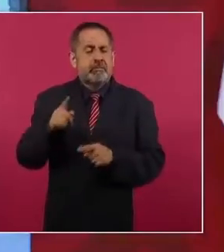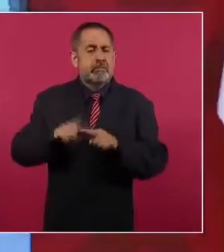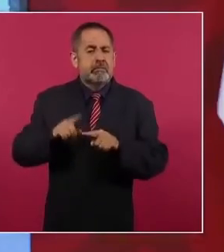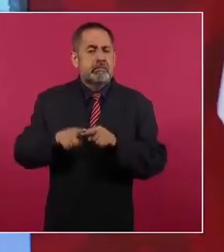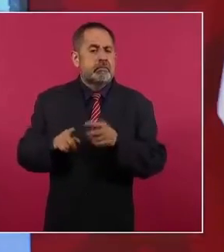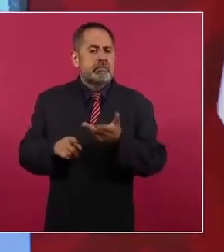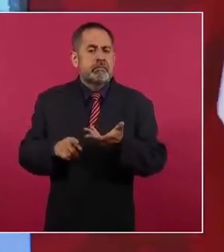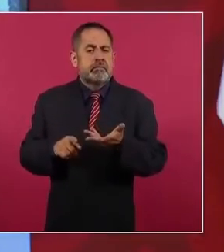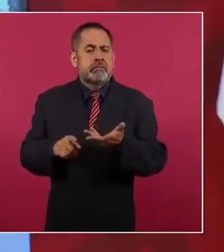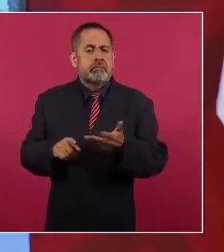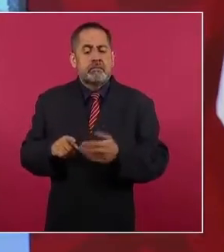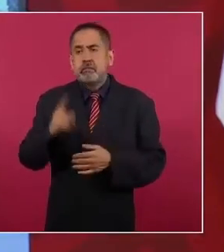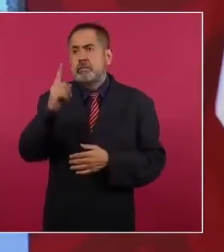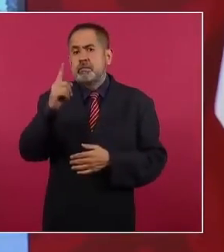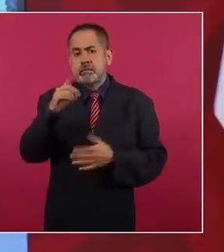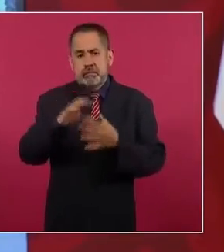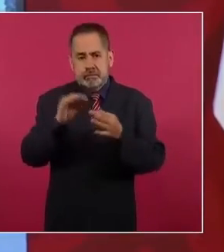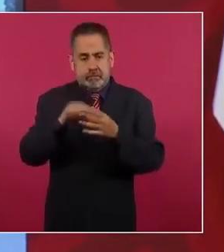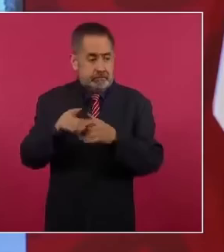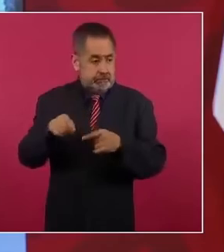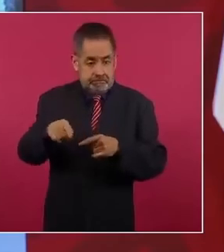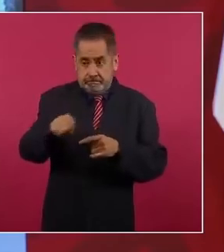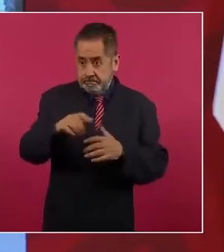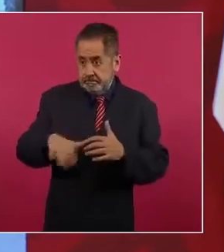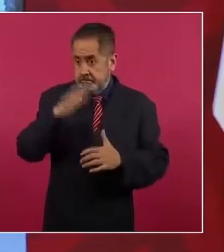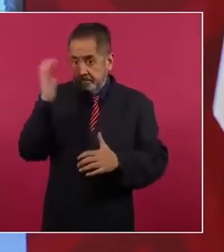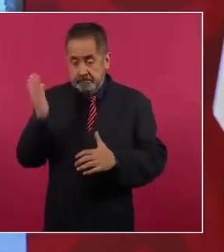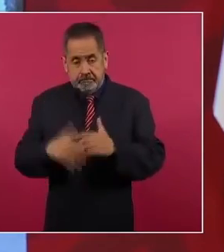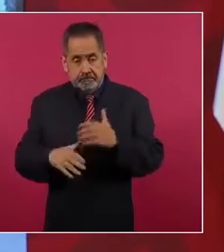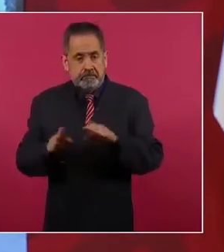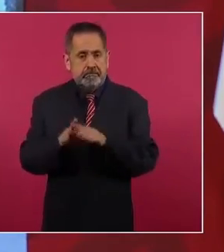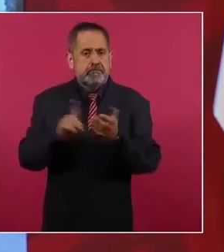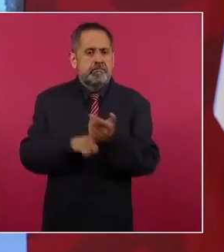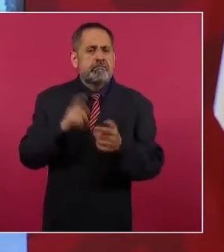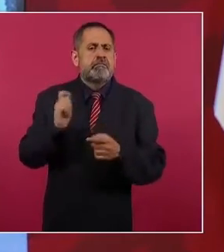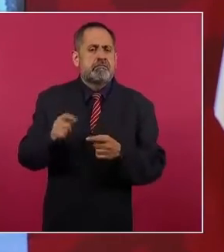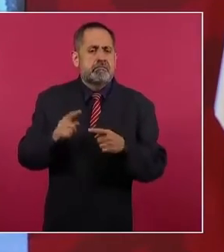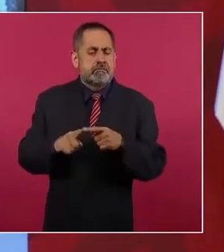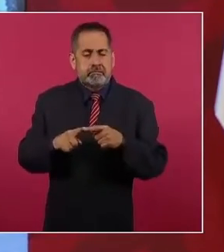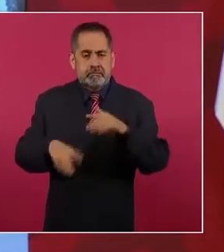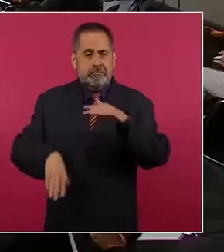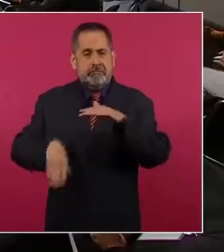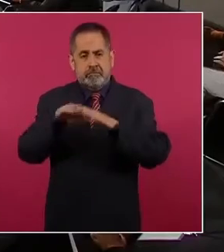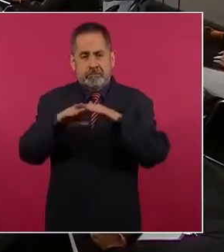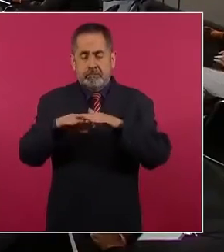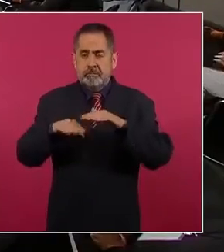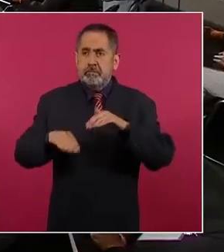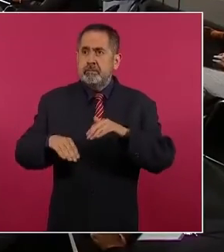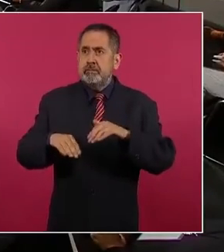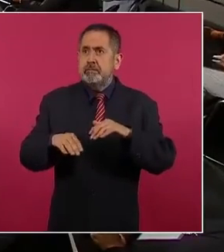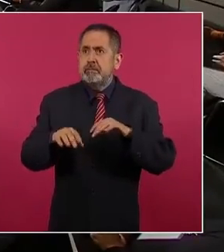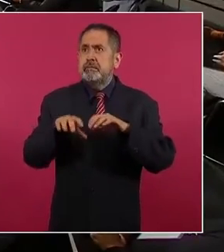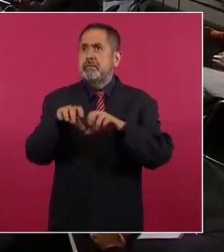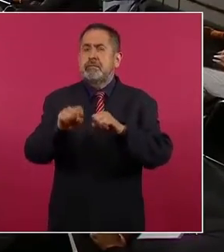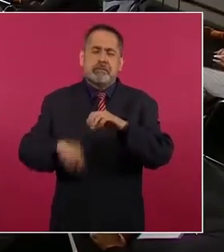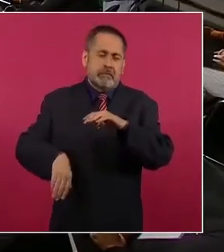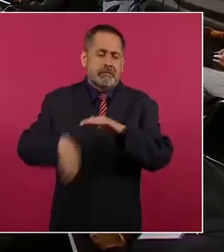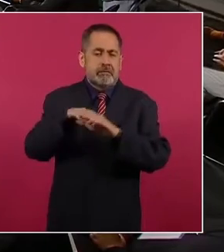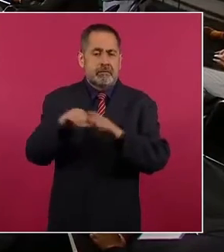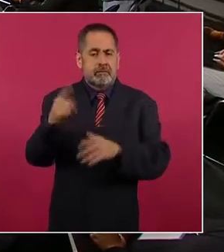que una vez que se concluya, porque va a aumentar a cerca de 150 mil